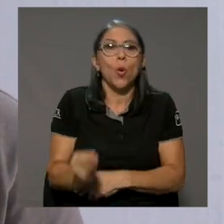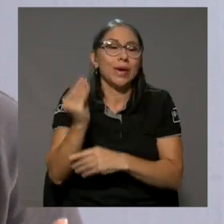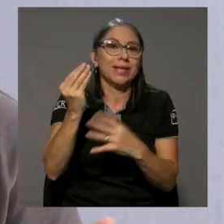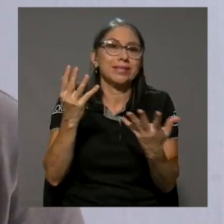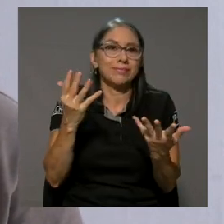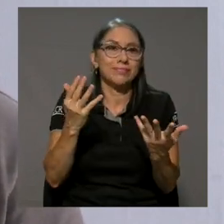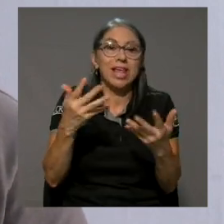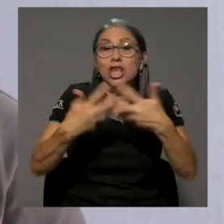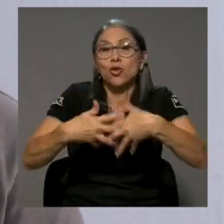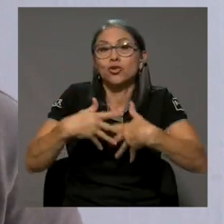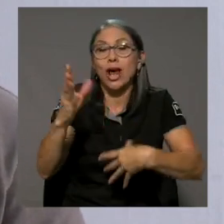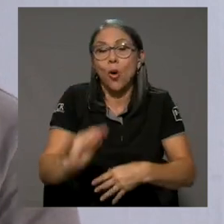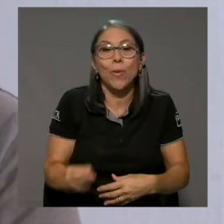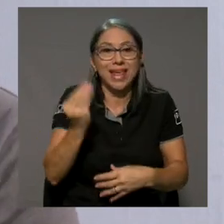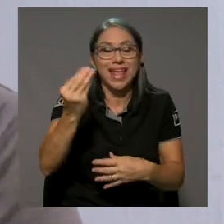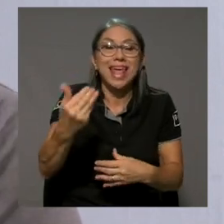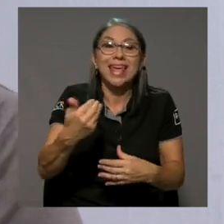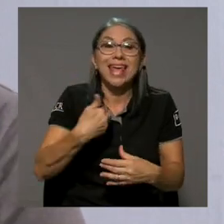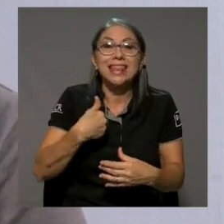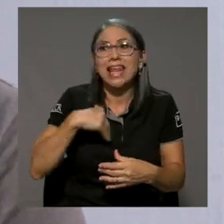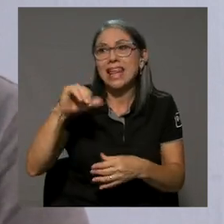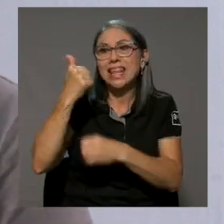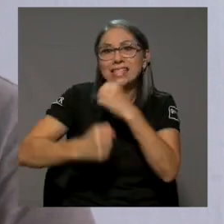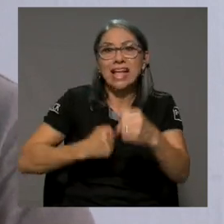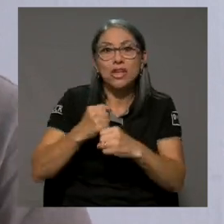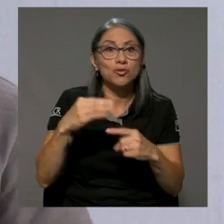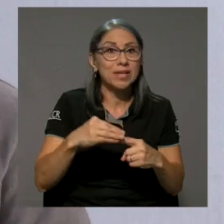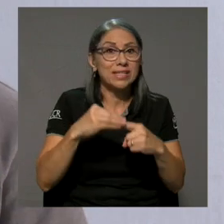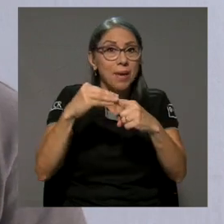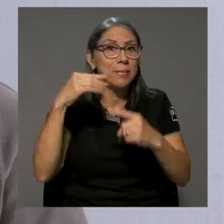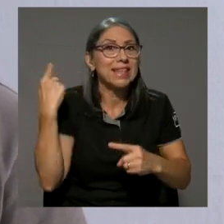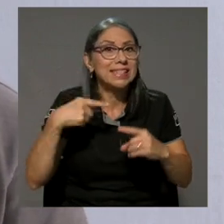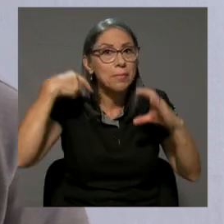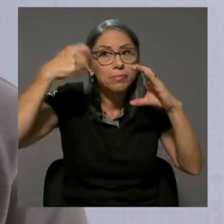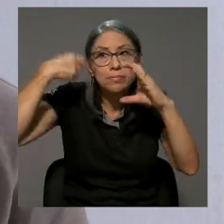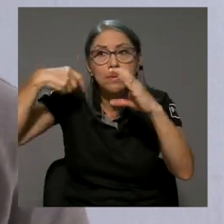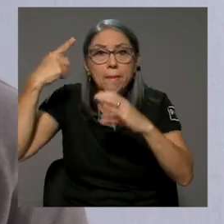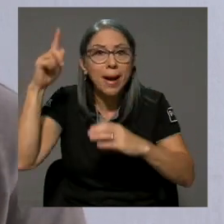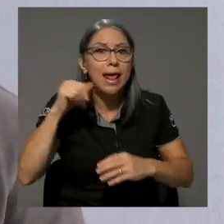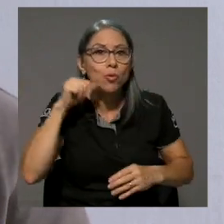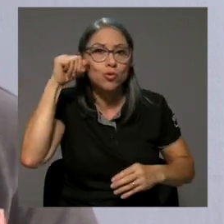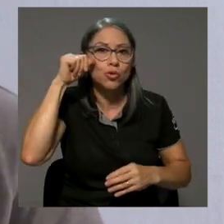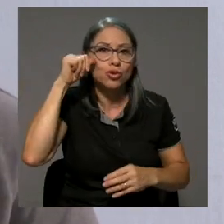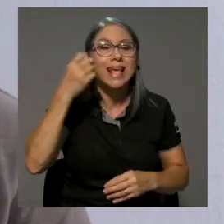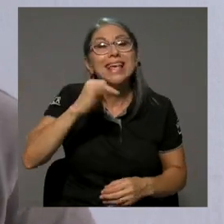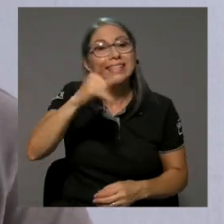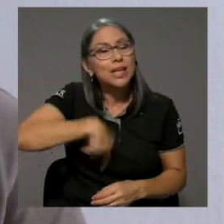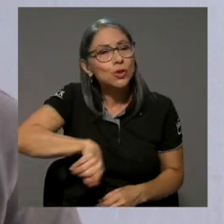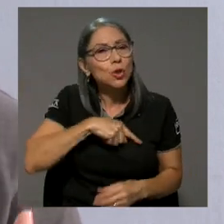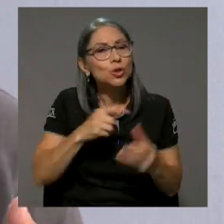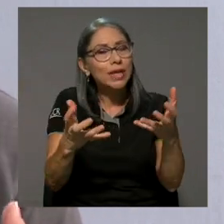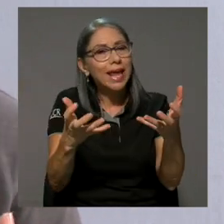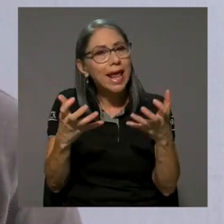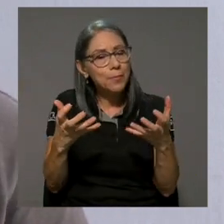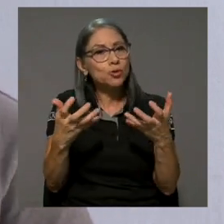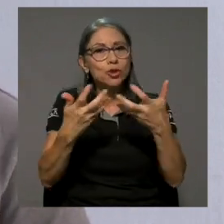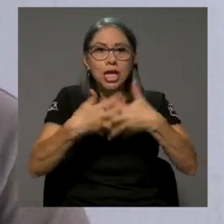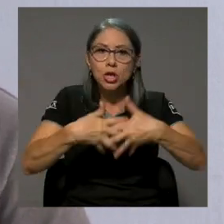dedicado a hacer películas principalmente para adultos. Si nosotros queremos crecer una industria